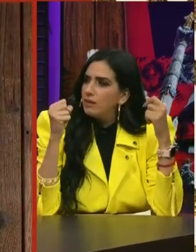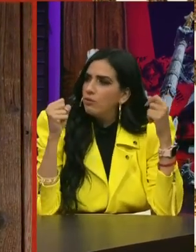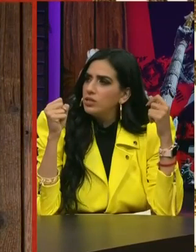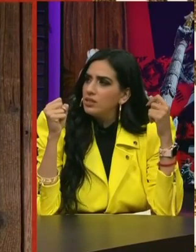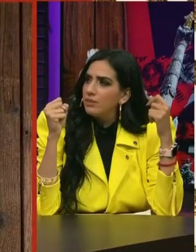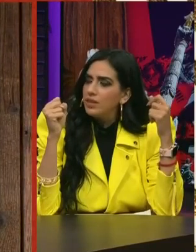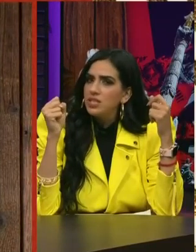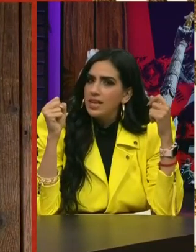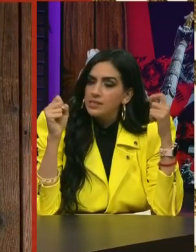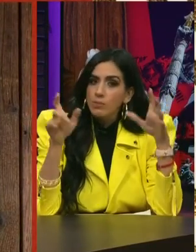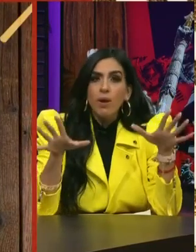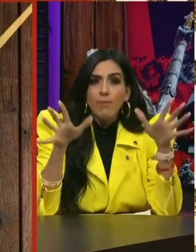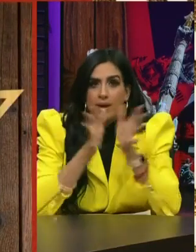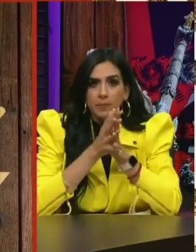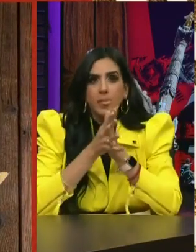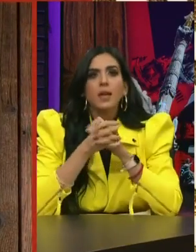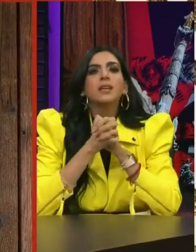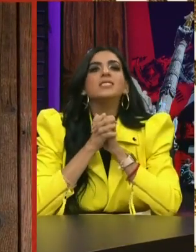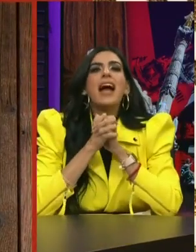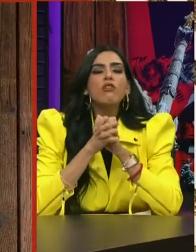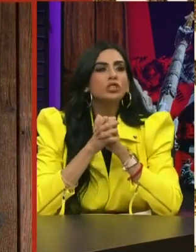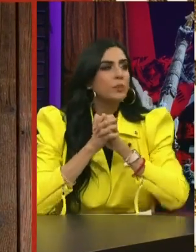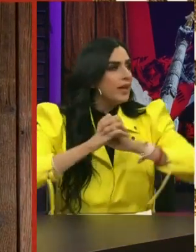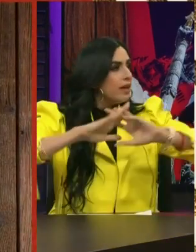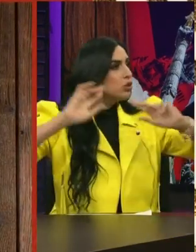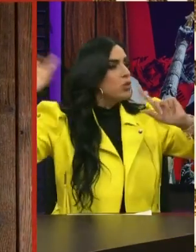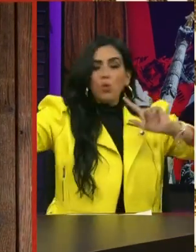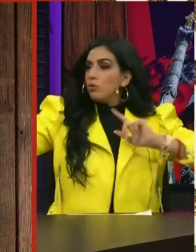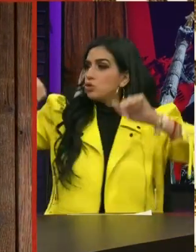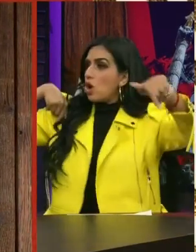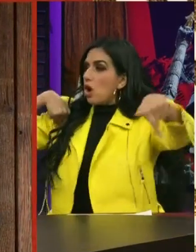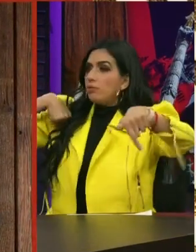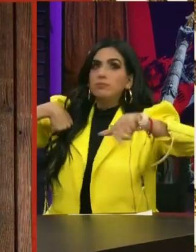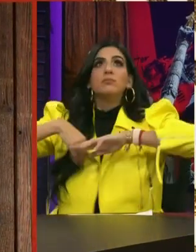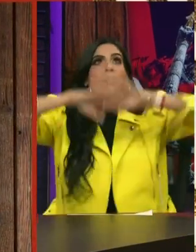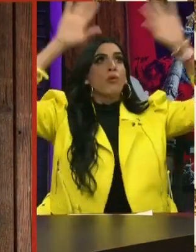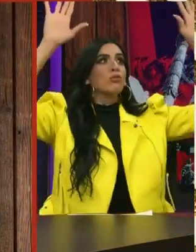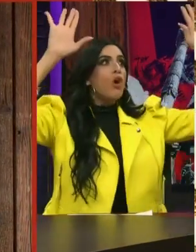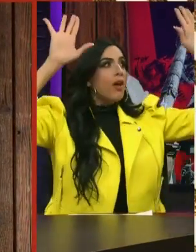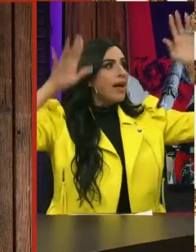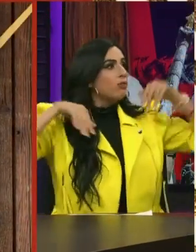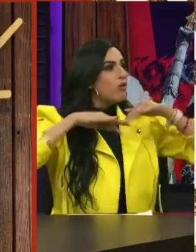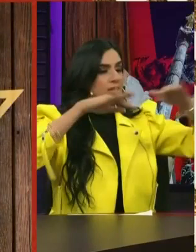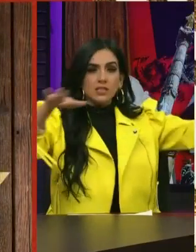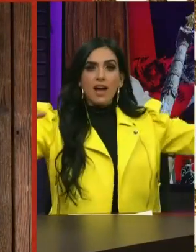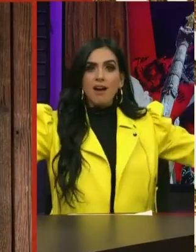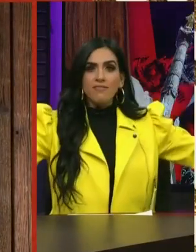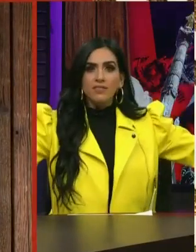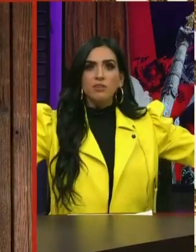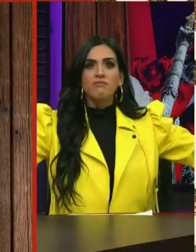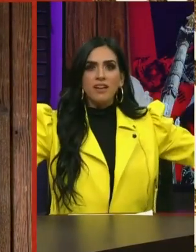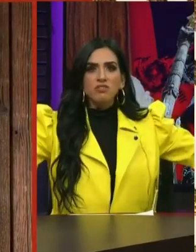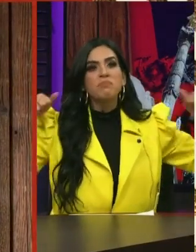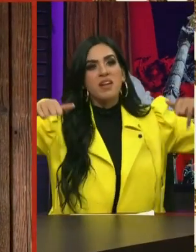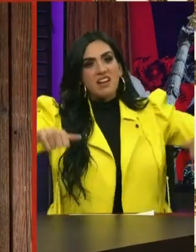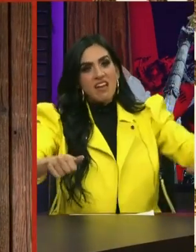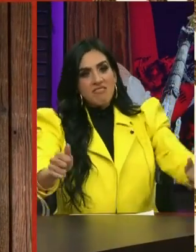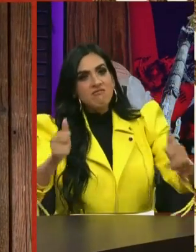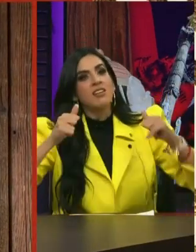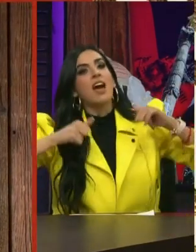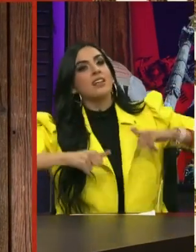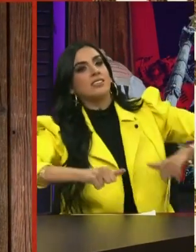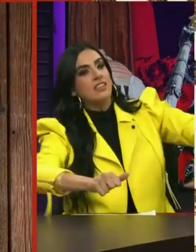Condesa, que luego dicen también jazz. lugares. Pero a ver. Excelentes Los vi, tú, yo, la productora, todo el staff, triunfando,